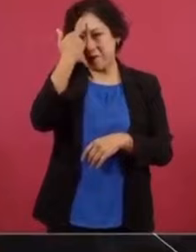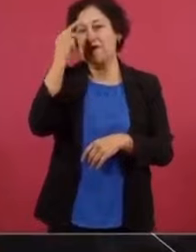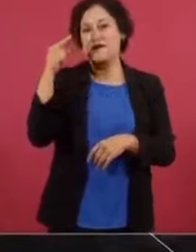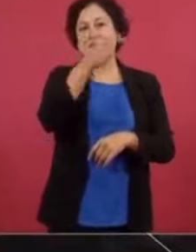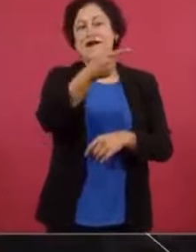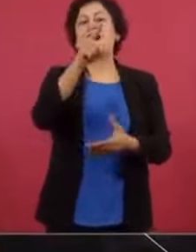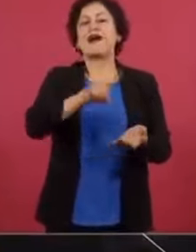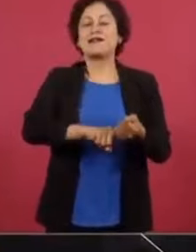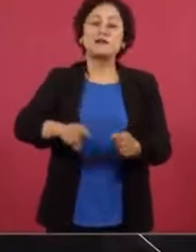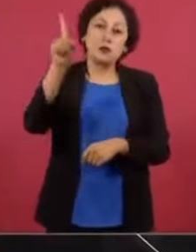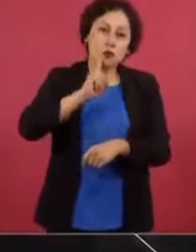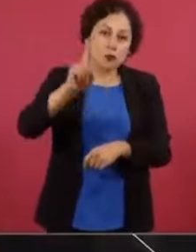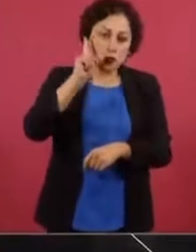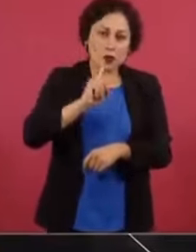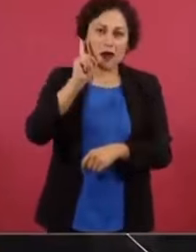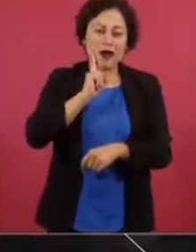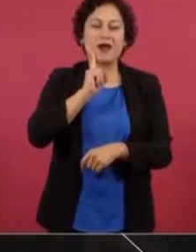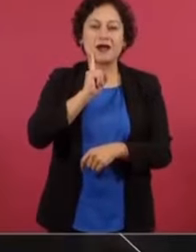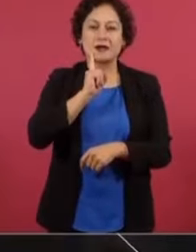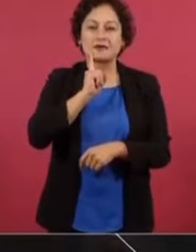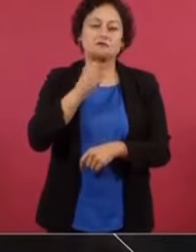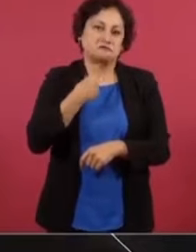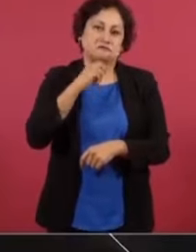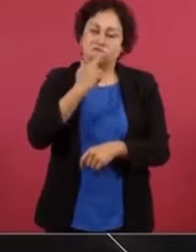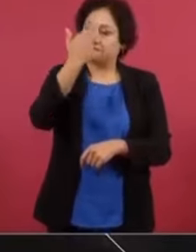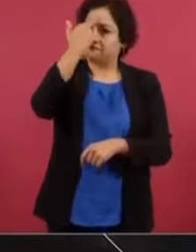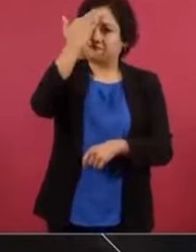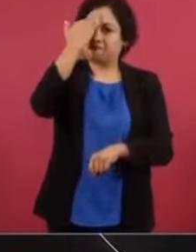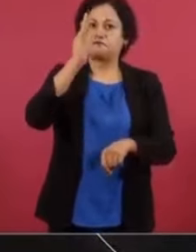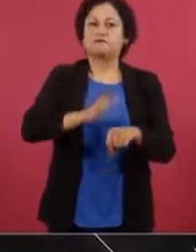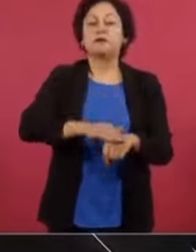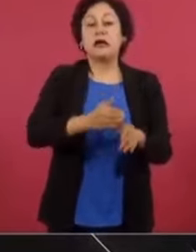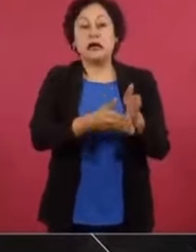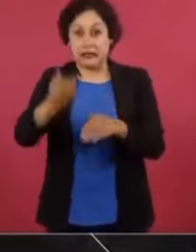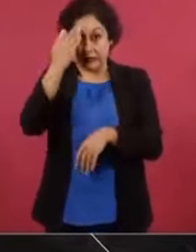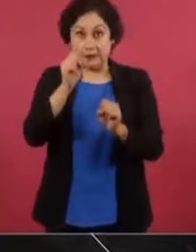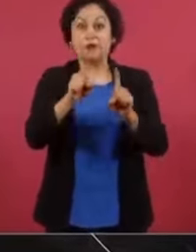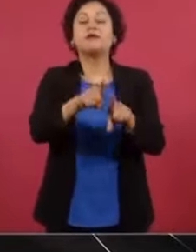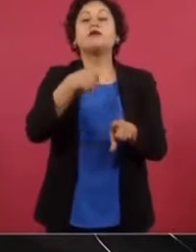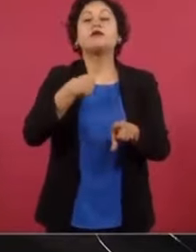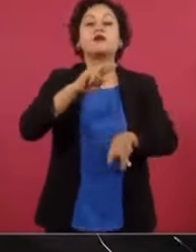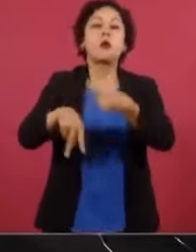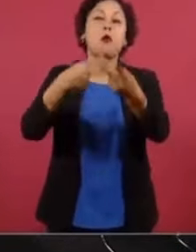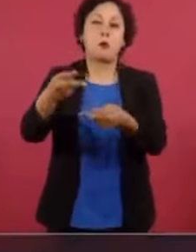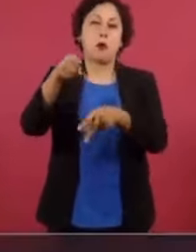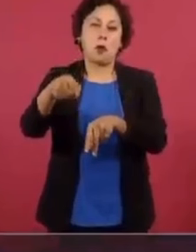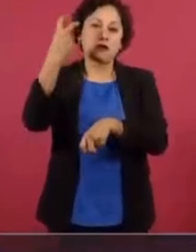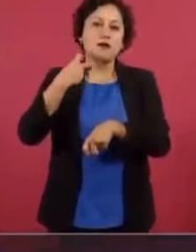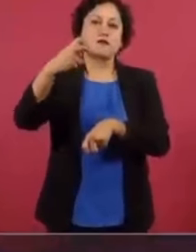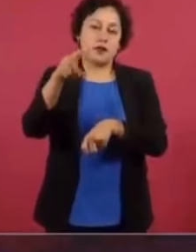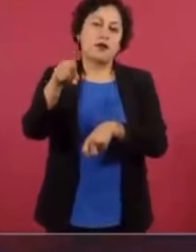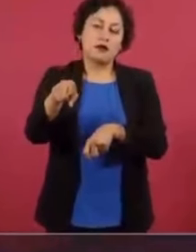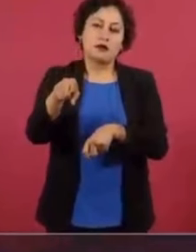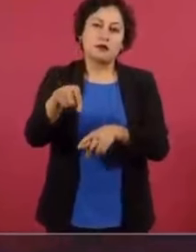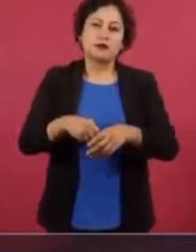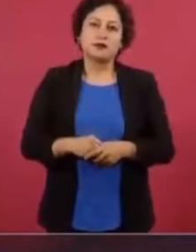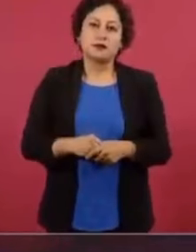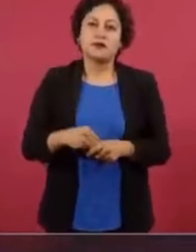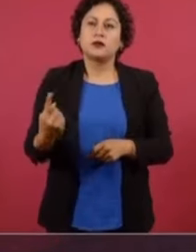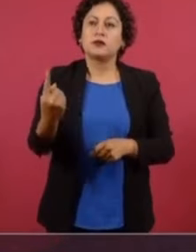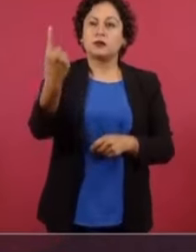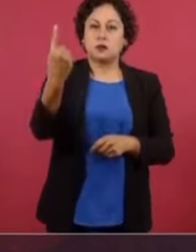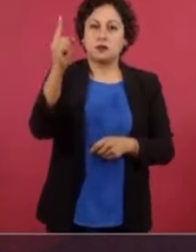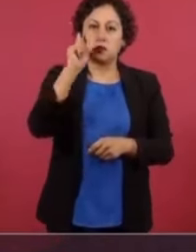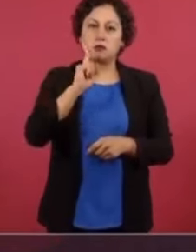campaña. De repente, voy a una gira y hay una dirigente que me